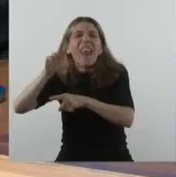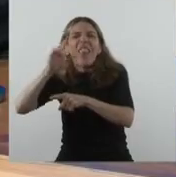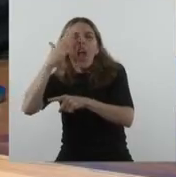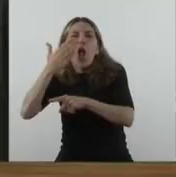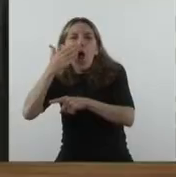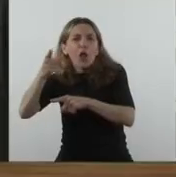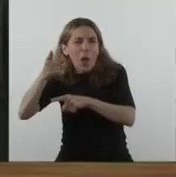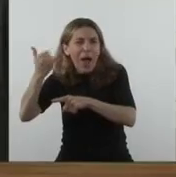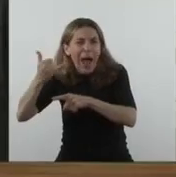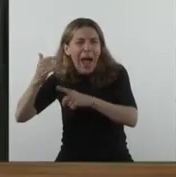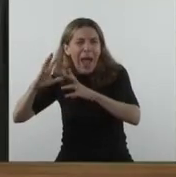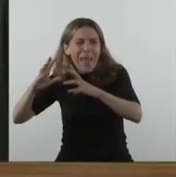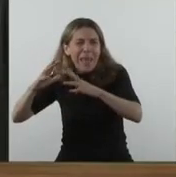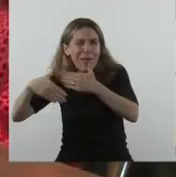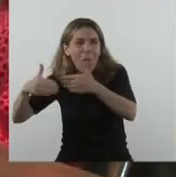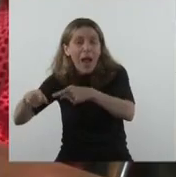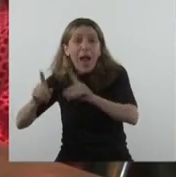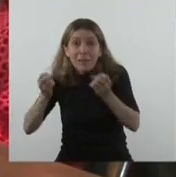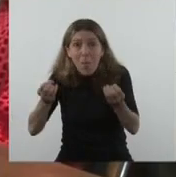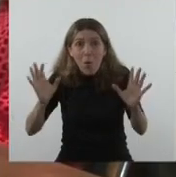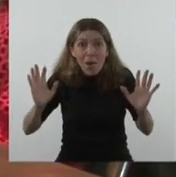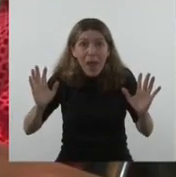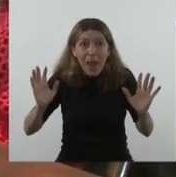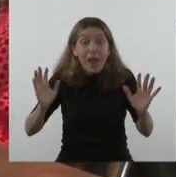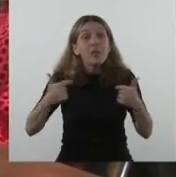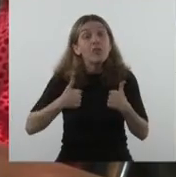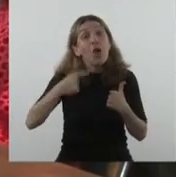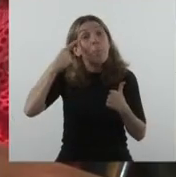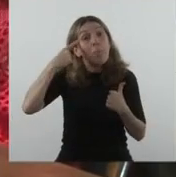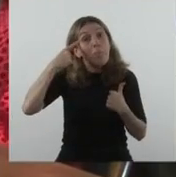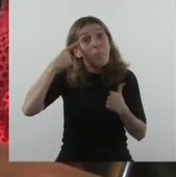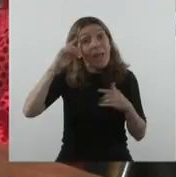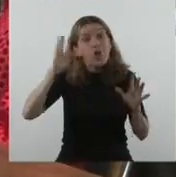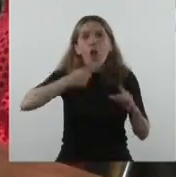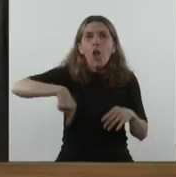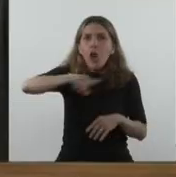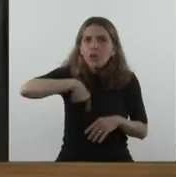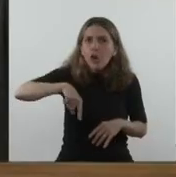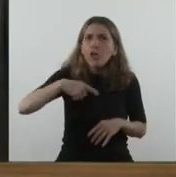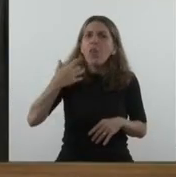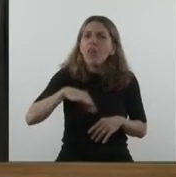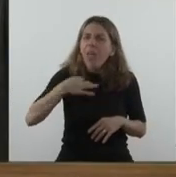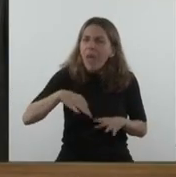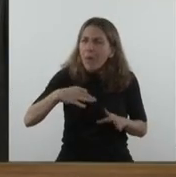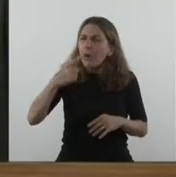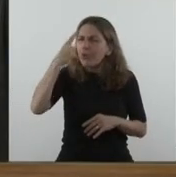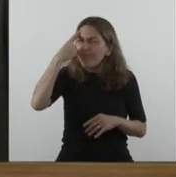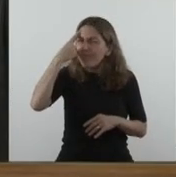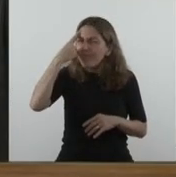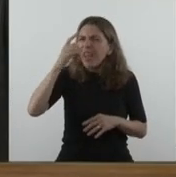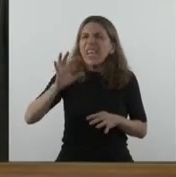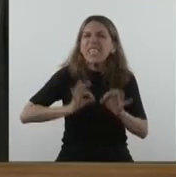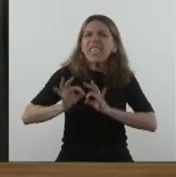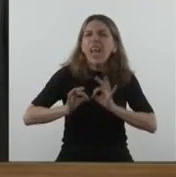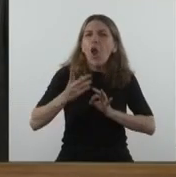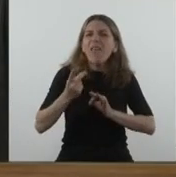está muy bien. Yo creo que nosotros tenemos que ponernos a pensar que en el siglo XXI la